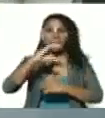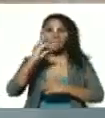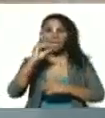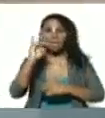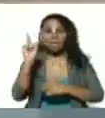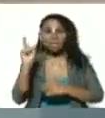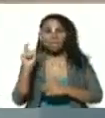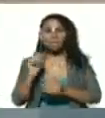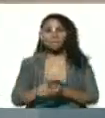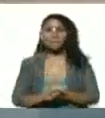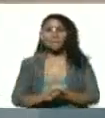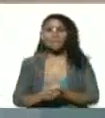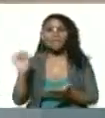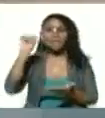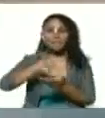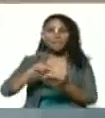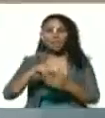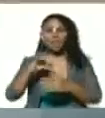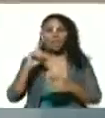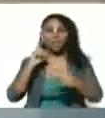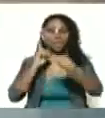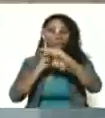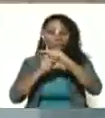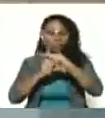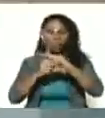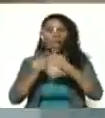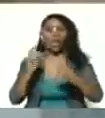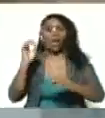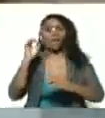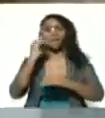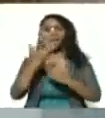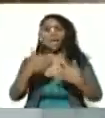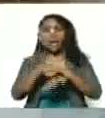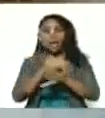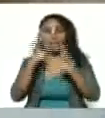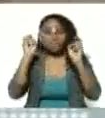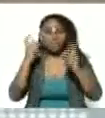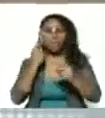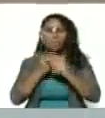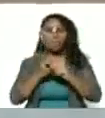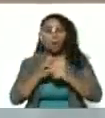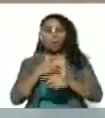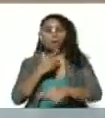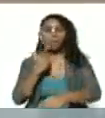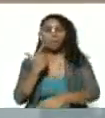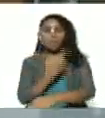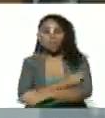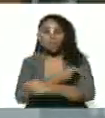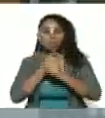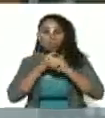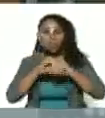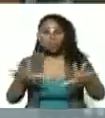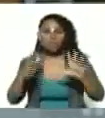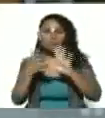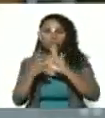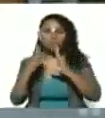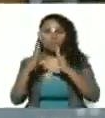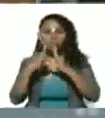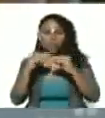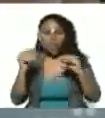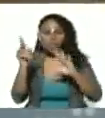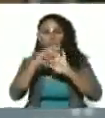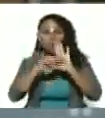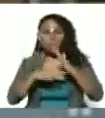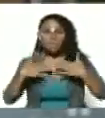centros de diagnóstico integral en áreas de vacunación masiva con todas sus medidas de seguridad de